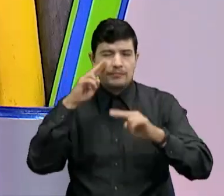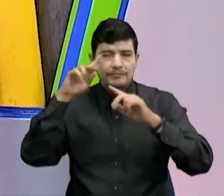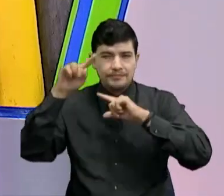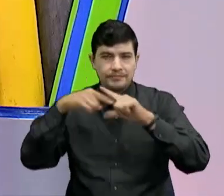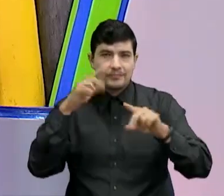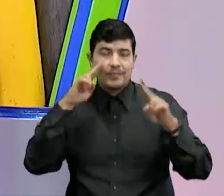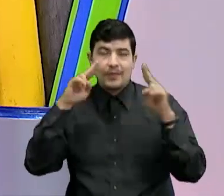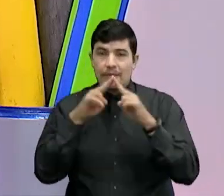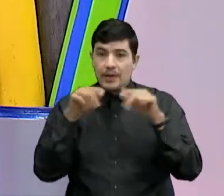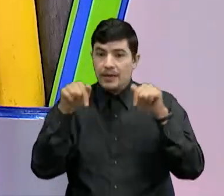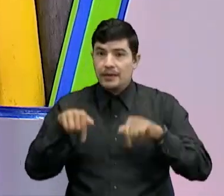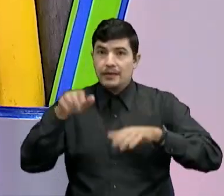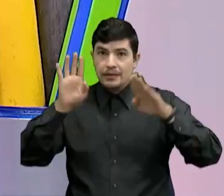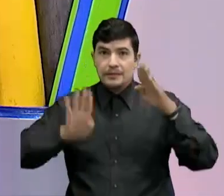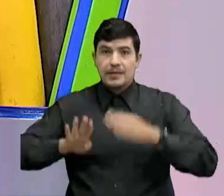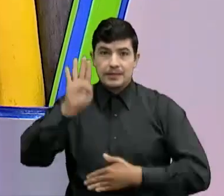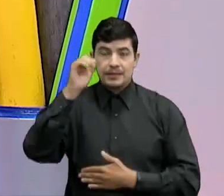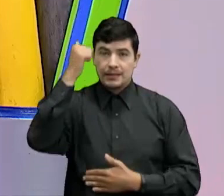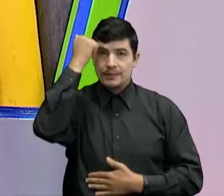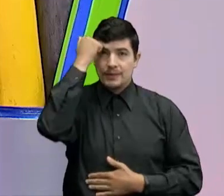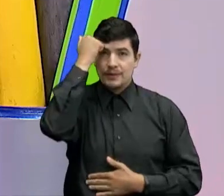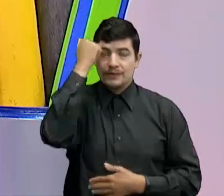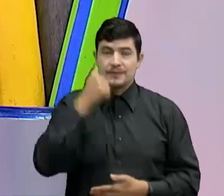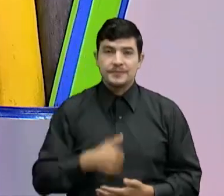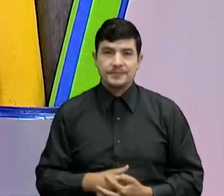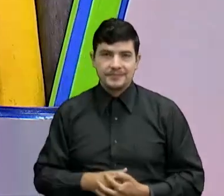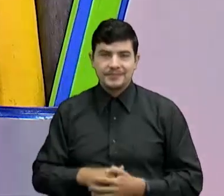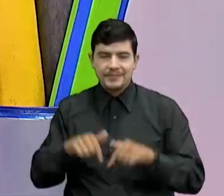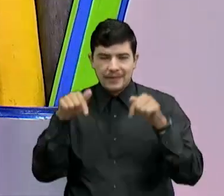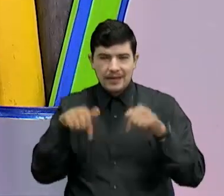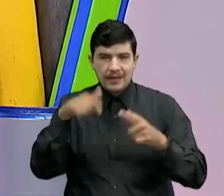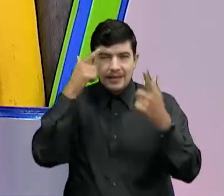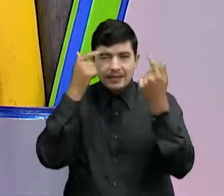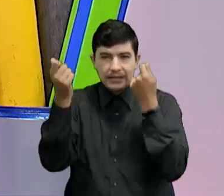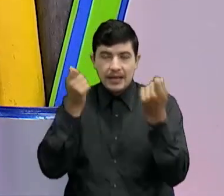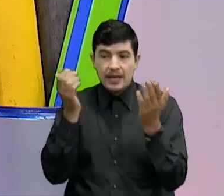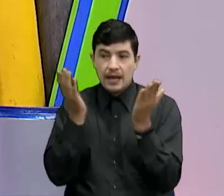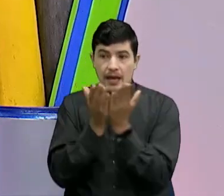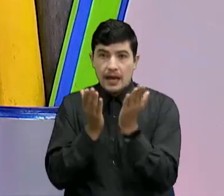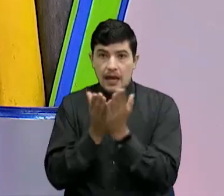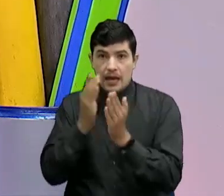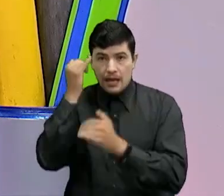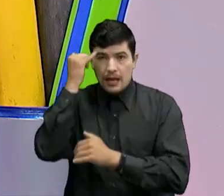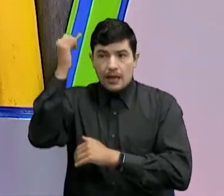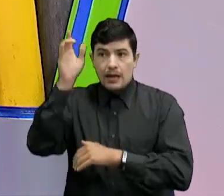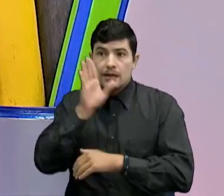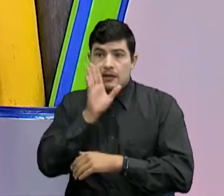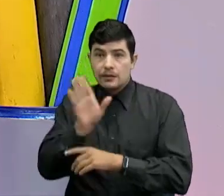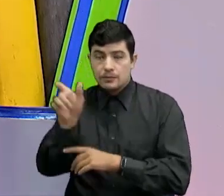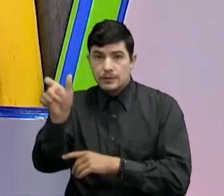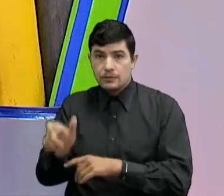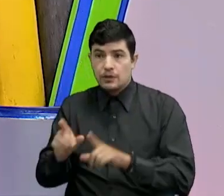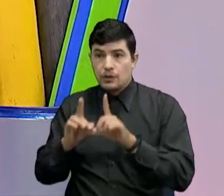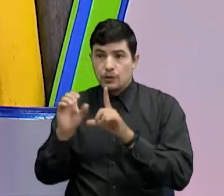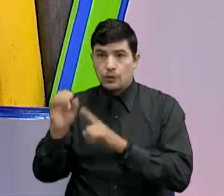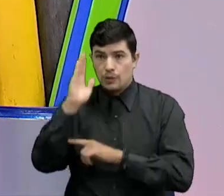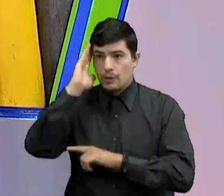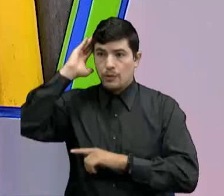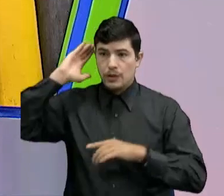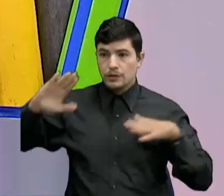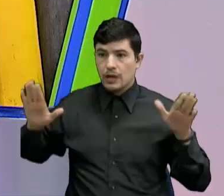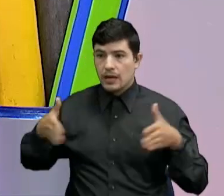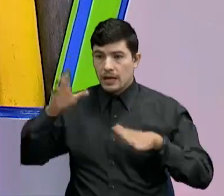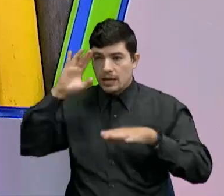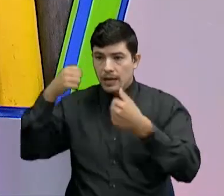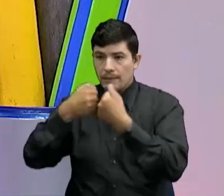con nosotros Y por supuesto decir presente Profe a esta estrategia educativa Que ha creado el doctor Mauricio Aguilar Desde